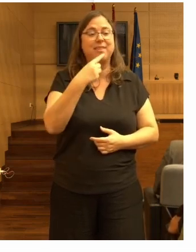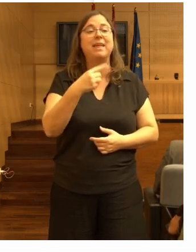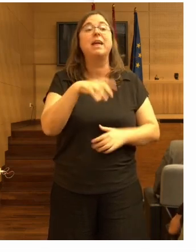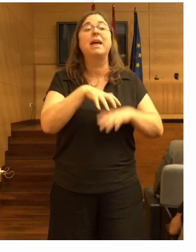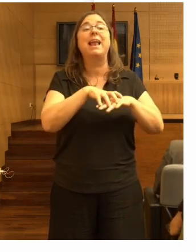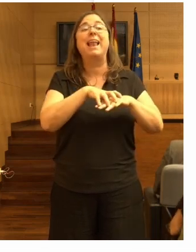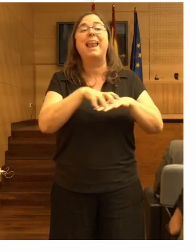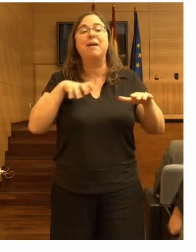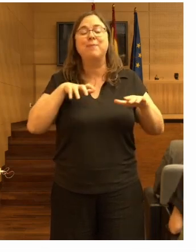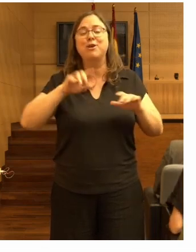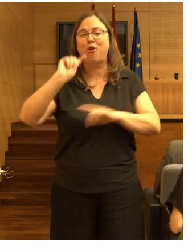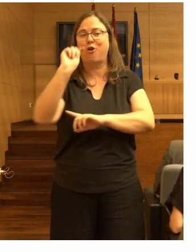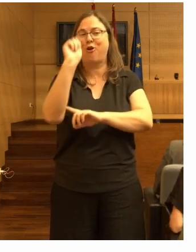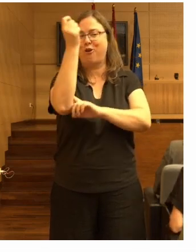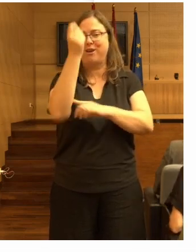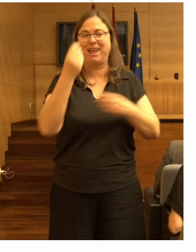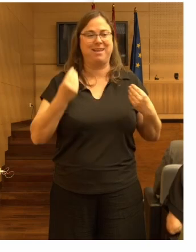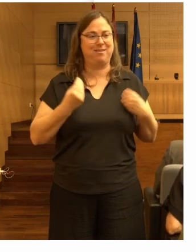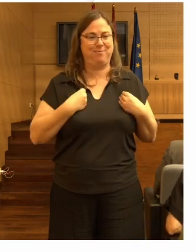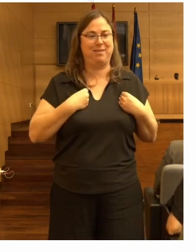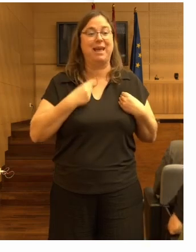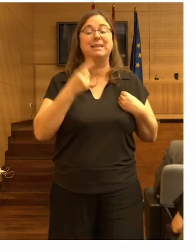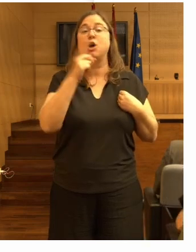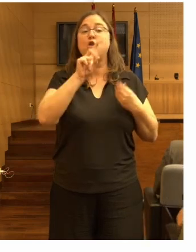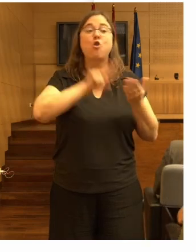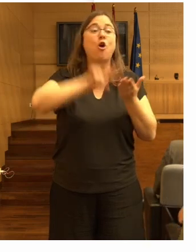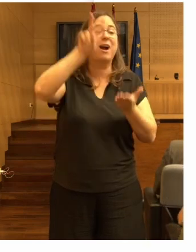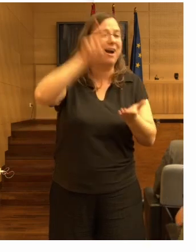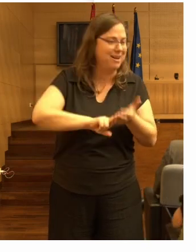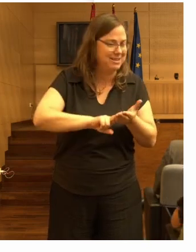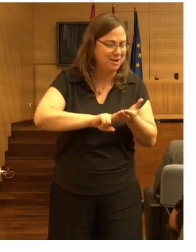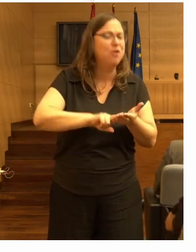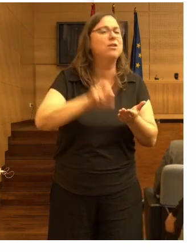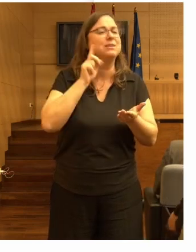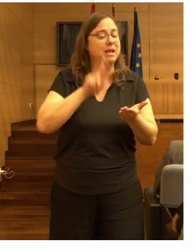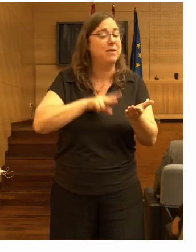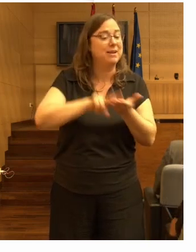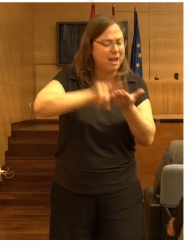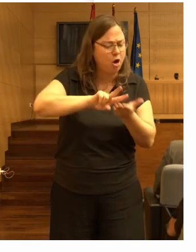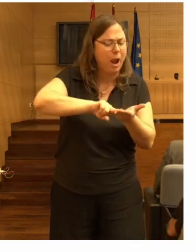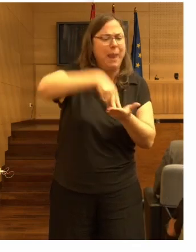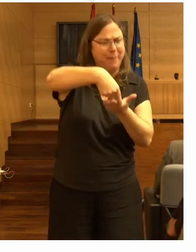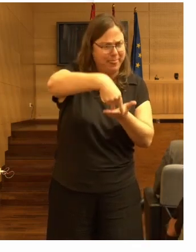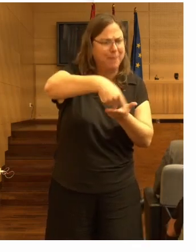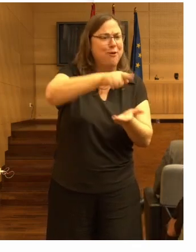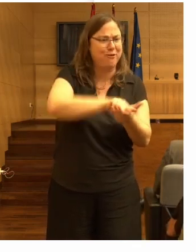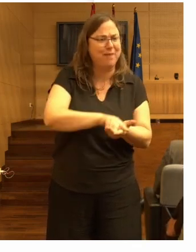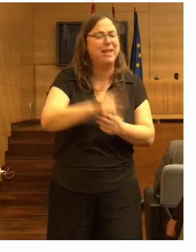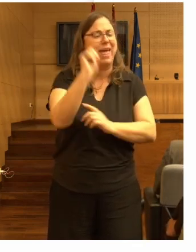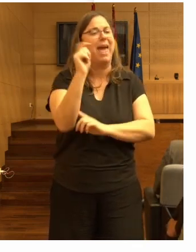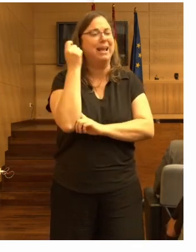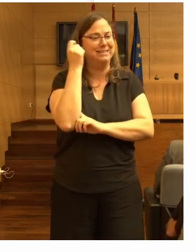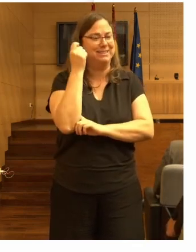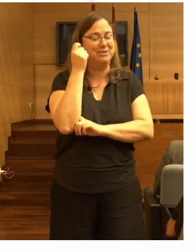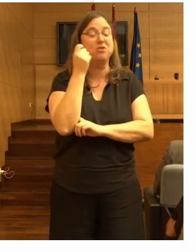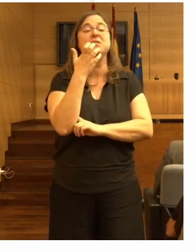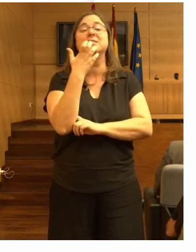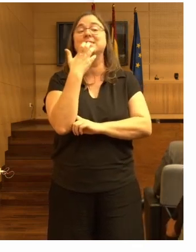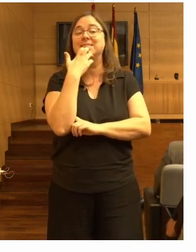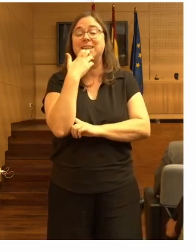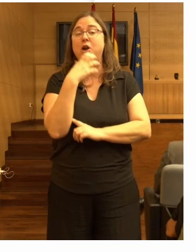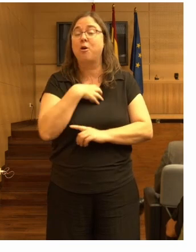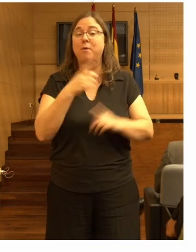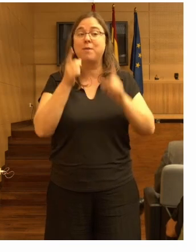mayor gloria en la vida no consiste en no caerse nunca sino levantarse cada vez que caemos así que bueno si no podemos